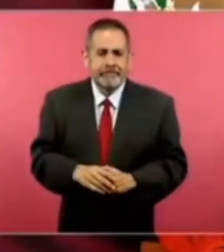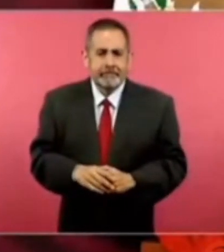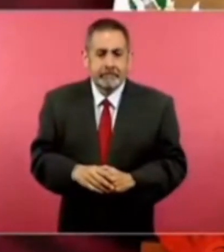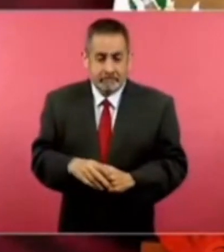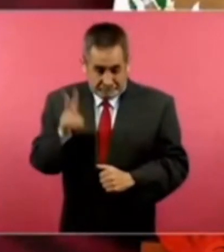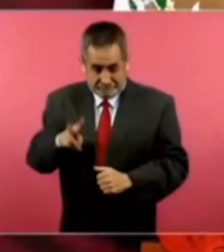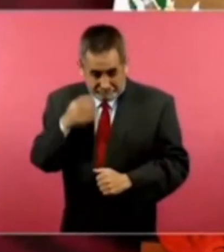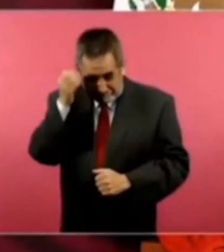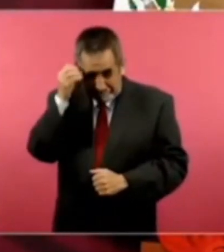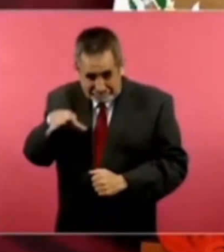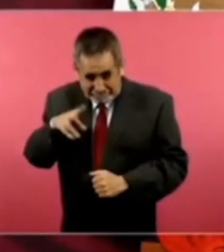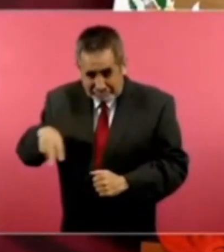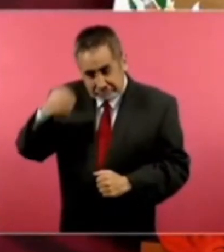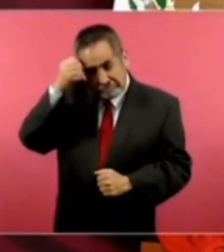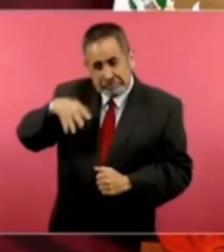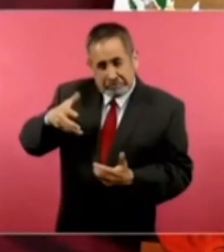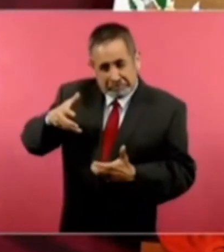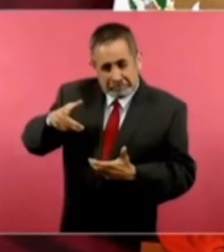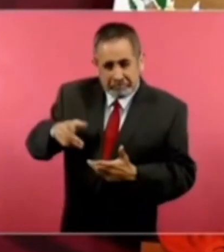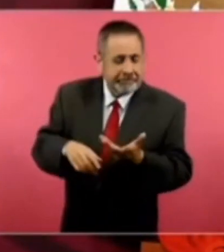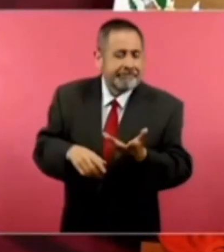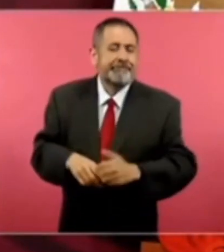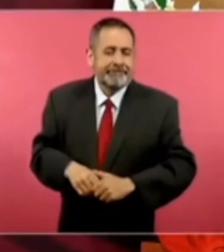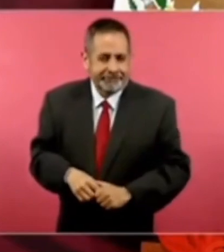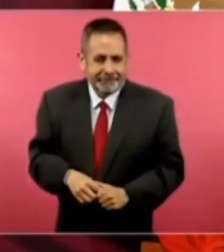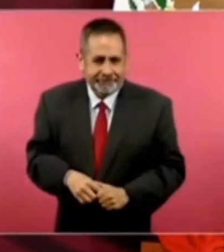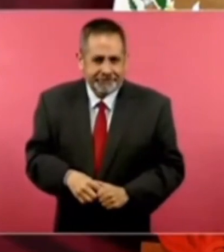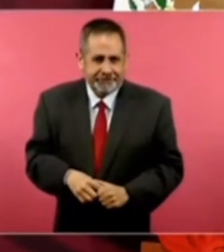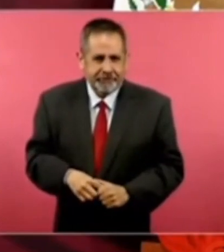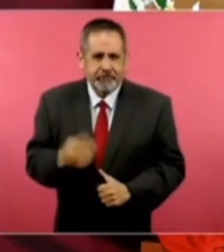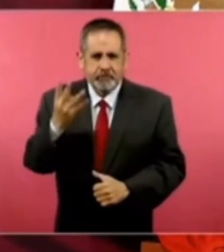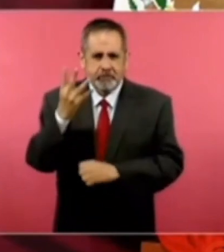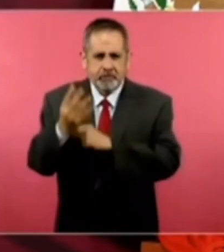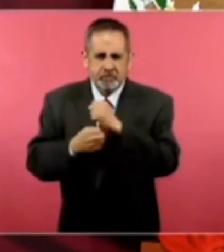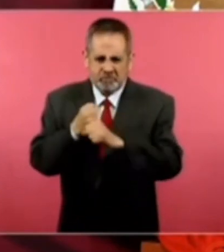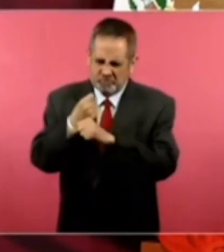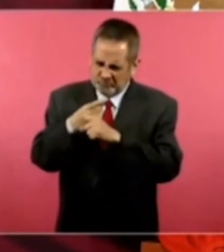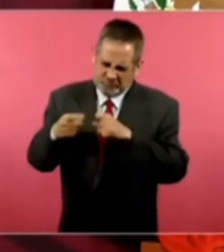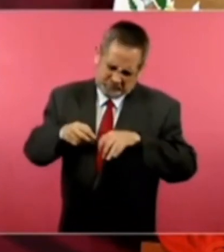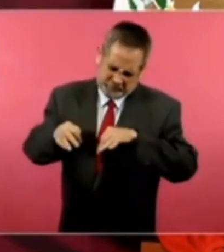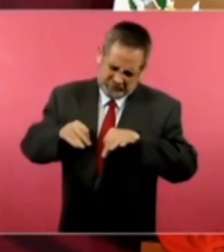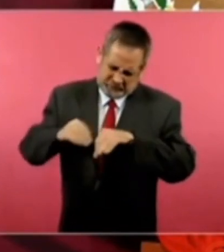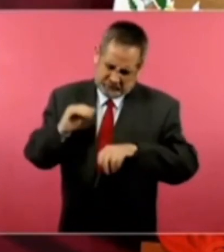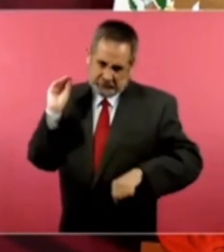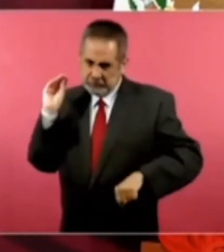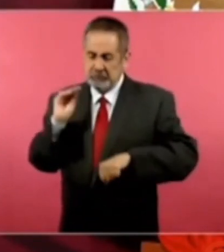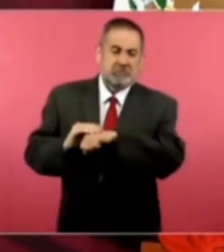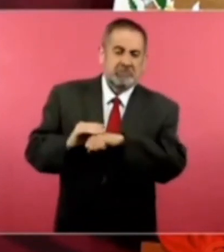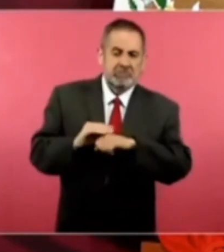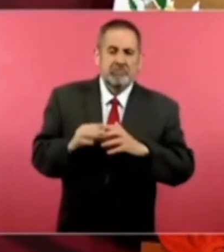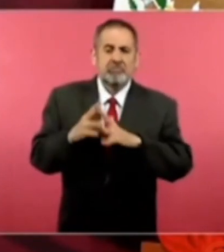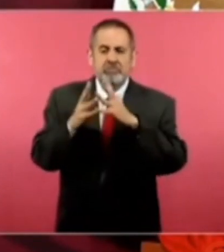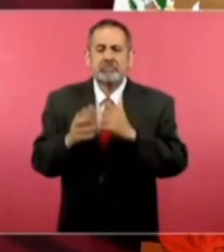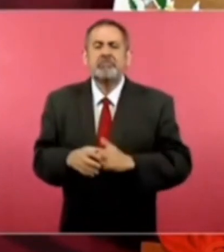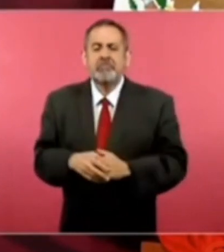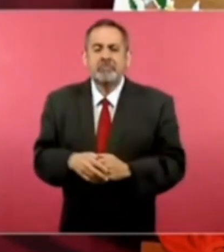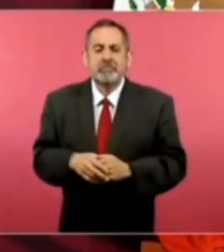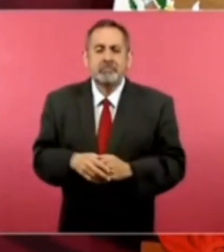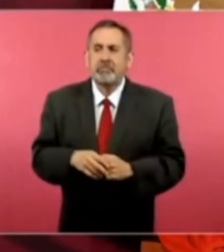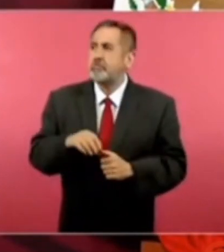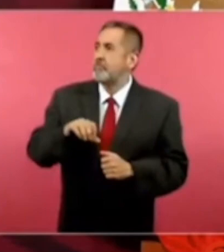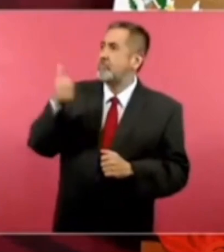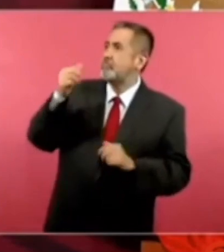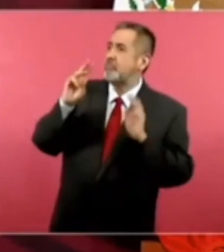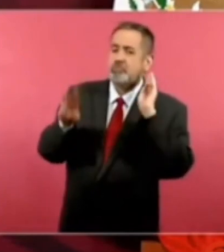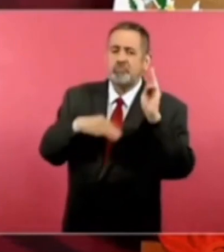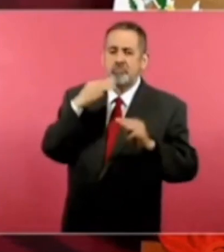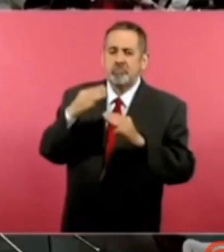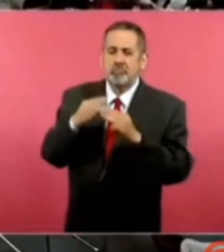dólares.